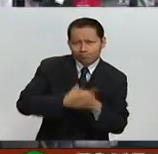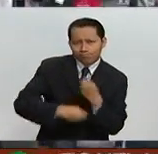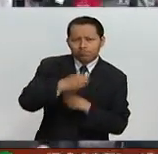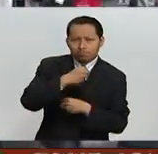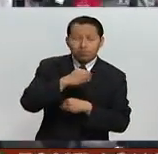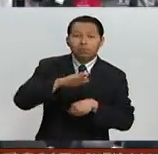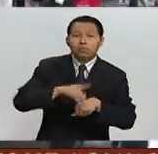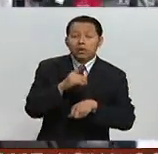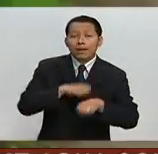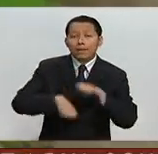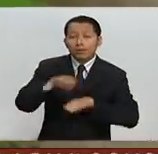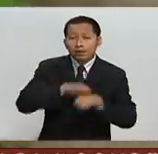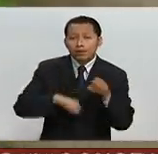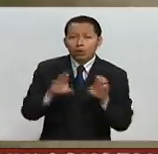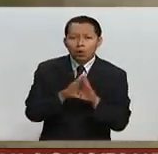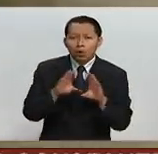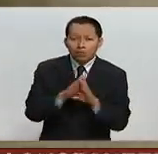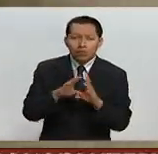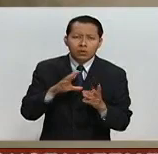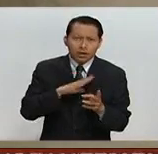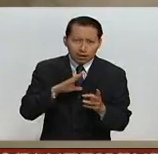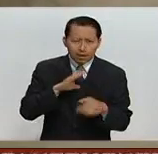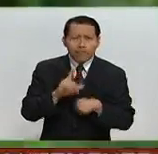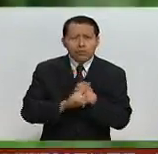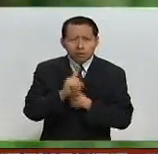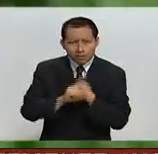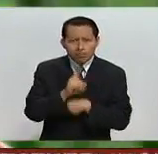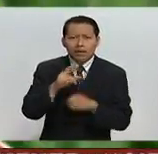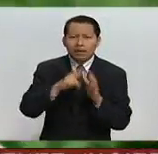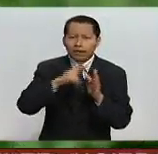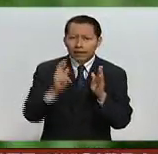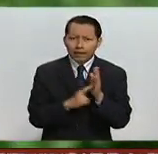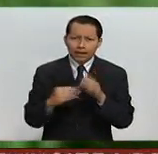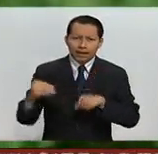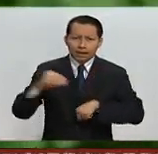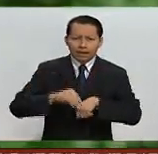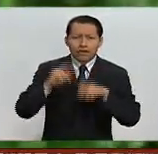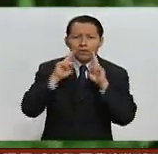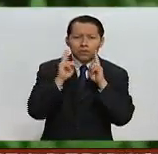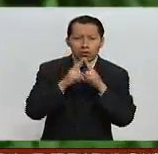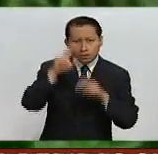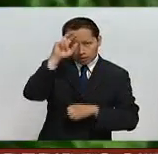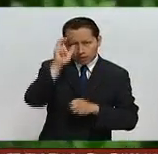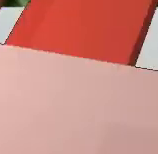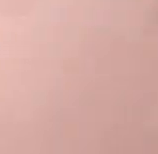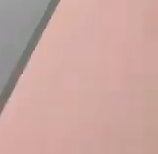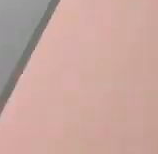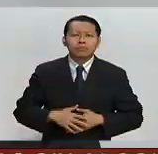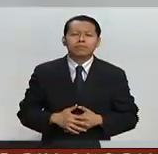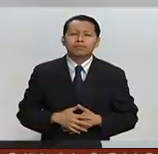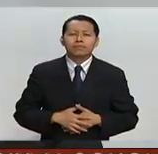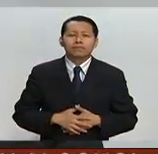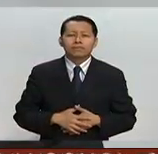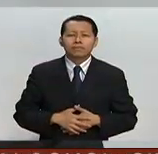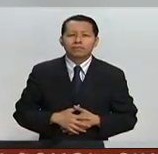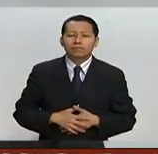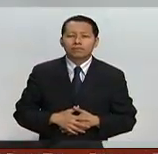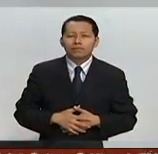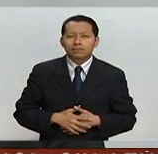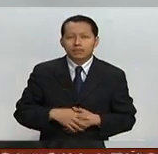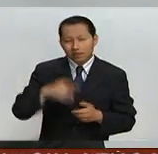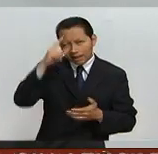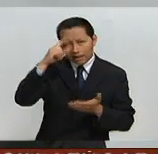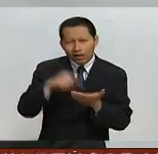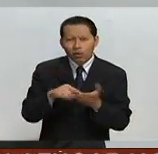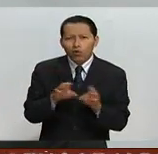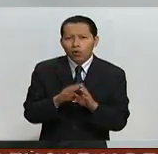empresarial se ha visto afectado por las reglas impuestas por la Unión Europea. Creo que es